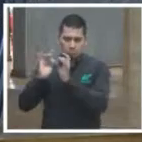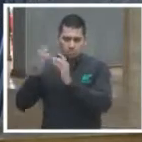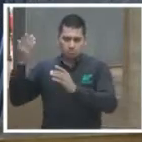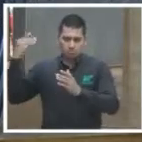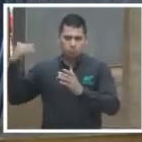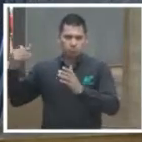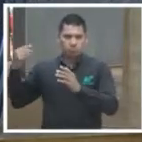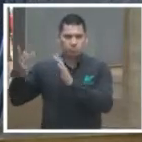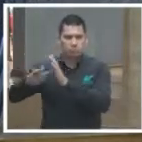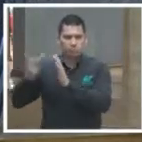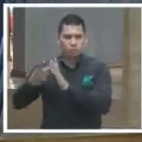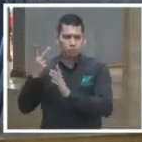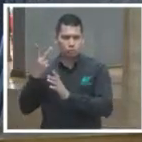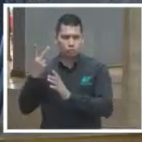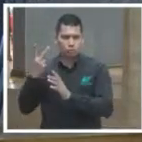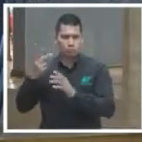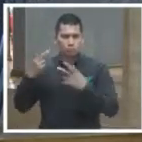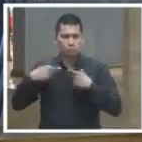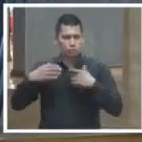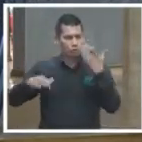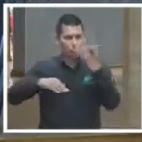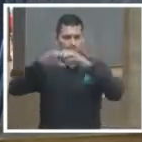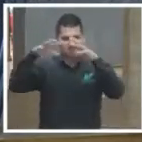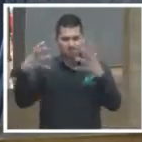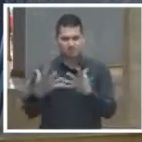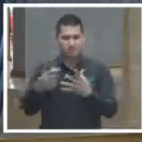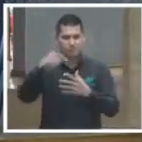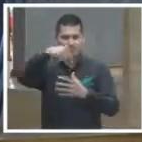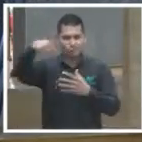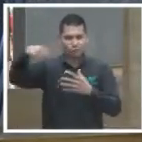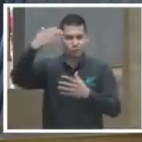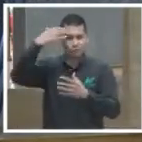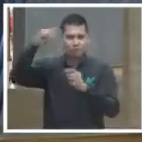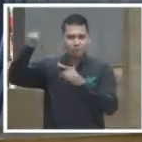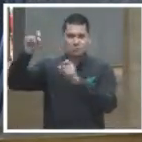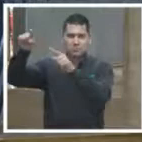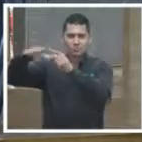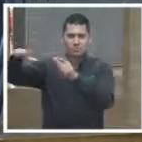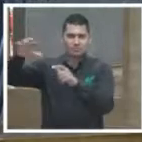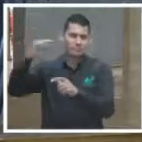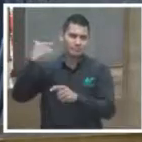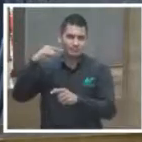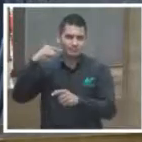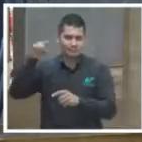muy conocidos mundialmente en aquel momento en Guadalajara